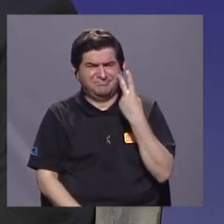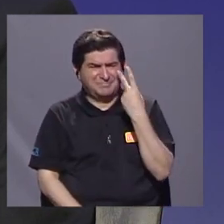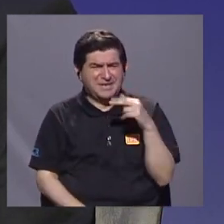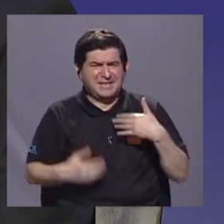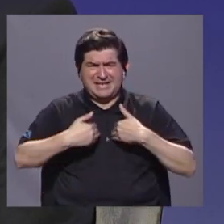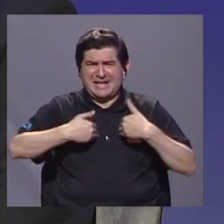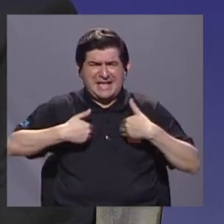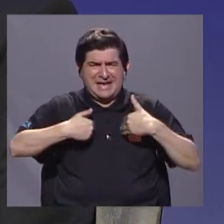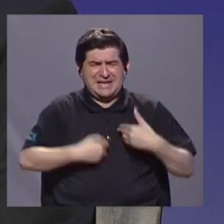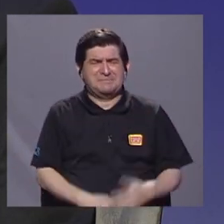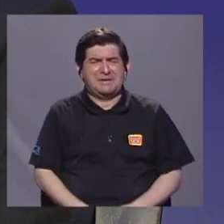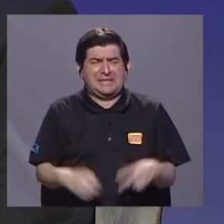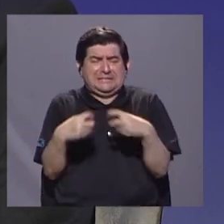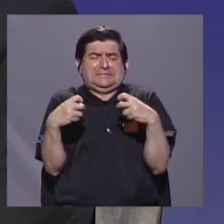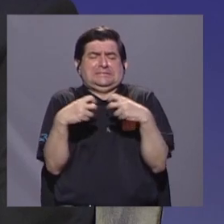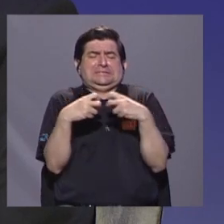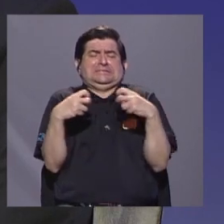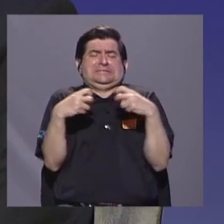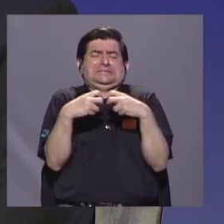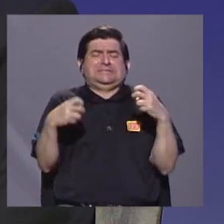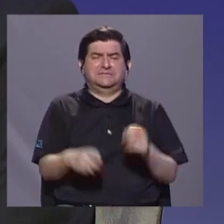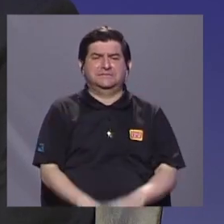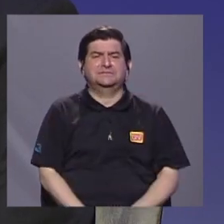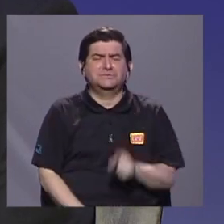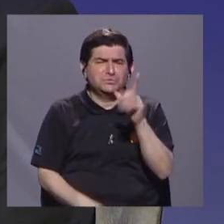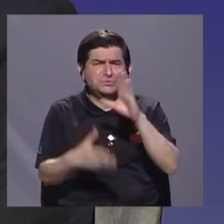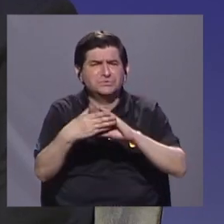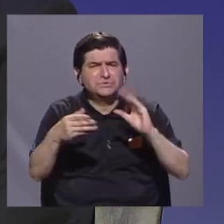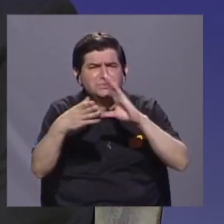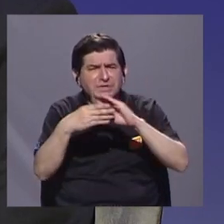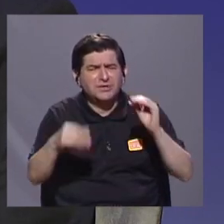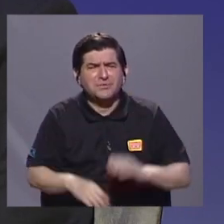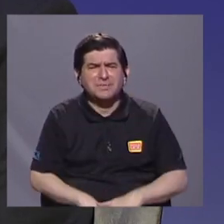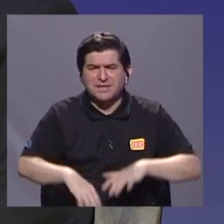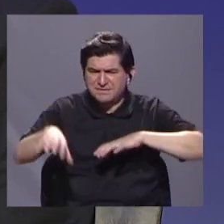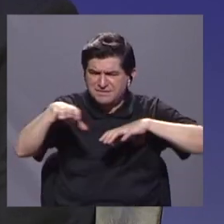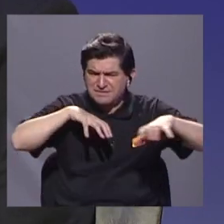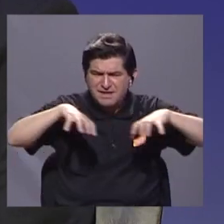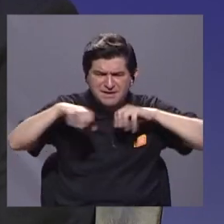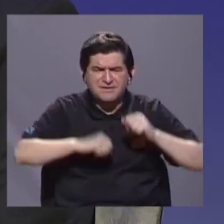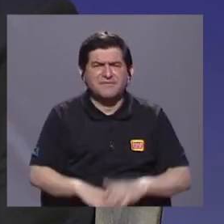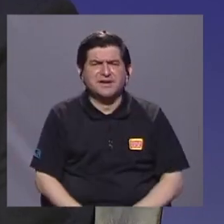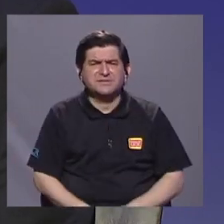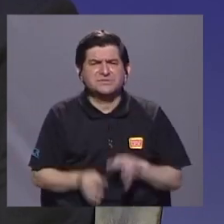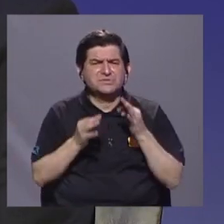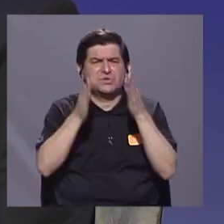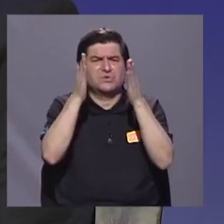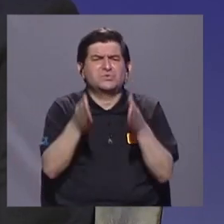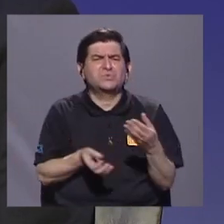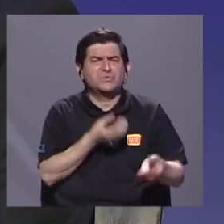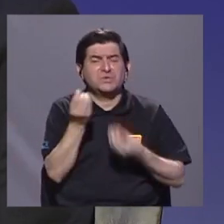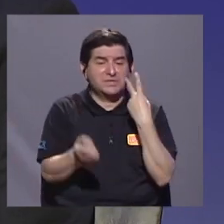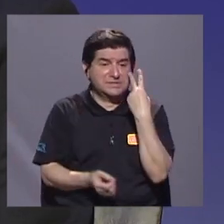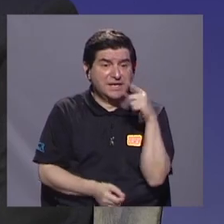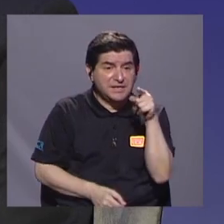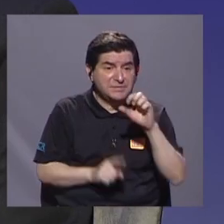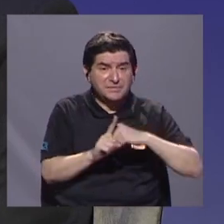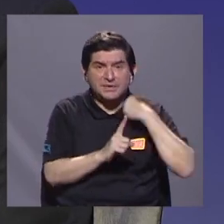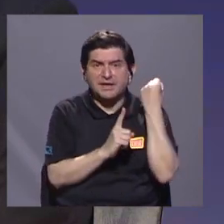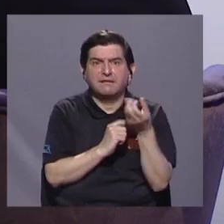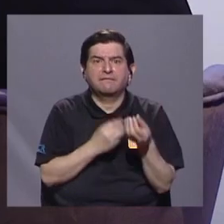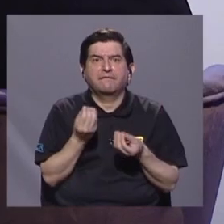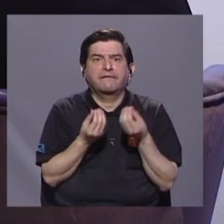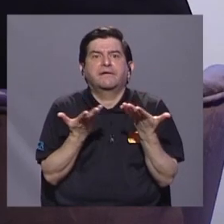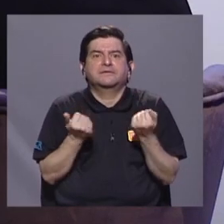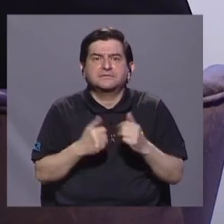de estos animales electrocutados. Coméntenos al respecto, ¿cuál es la reacción que hace el turista al ver este tipo de situaciones?